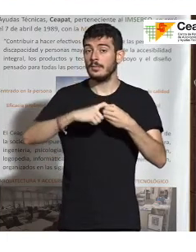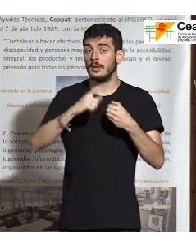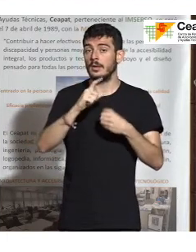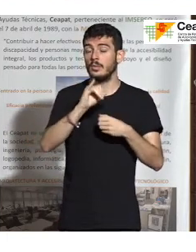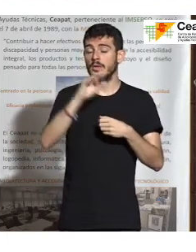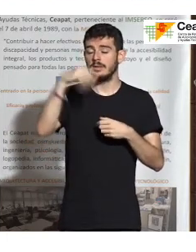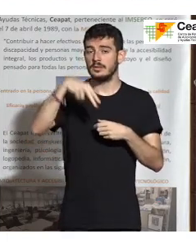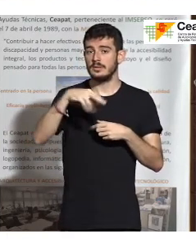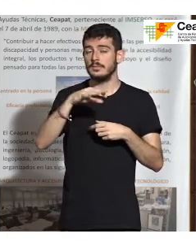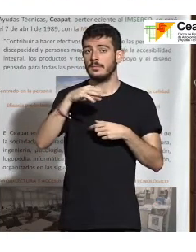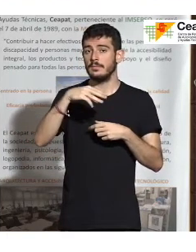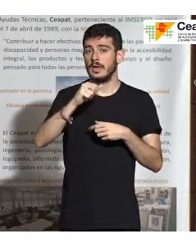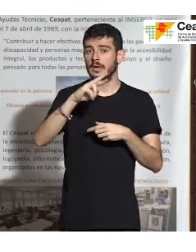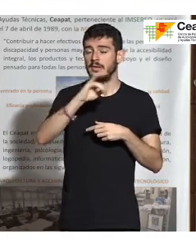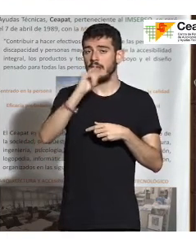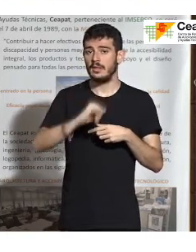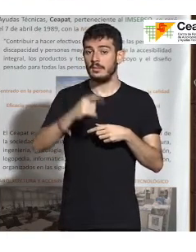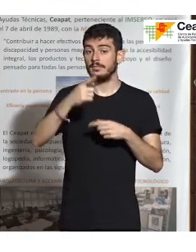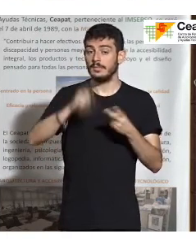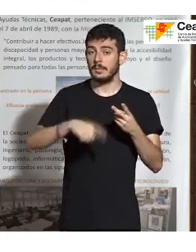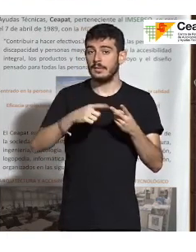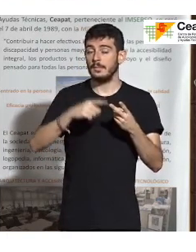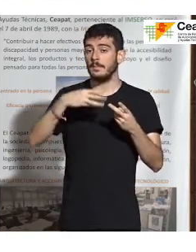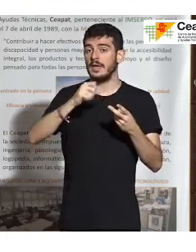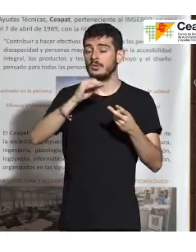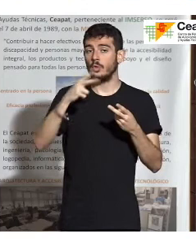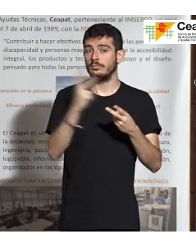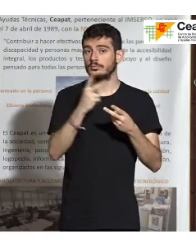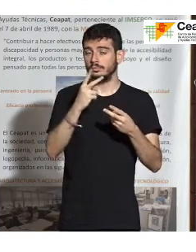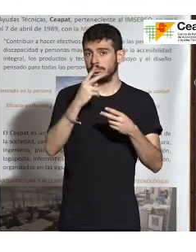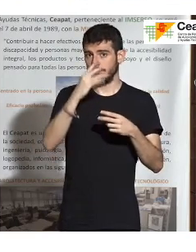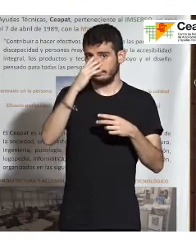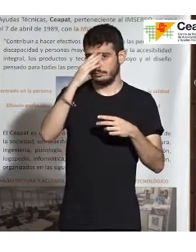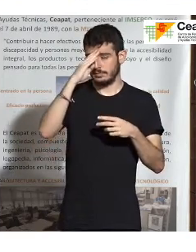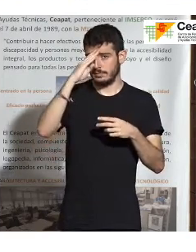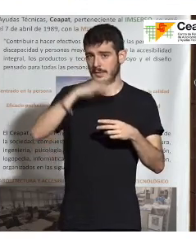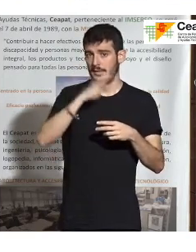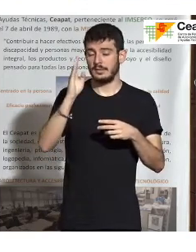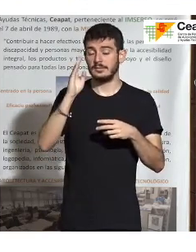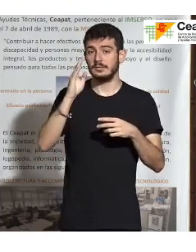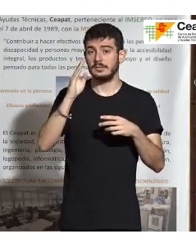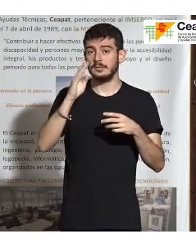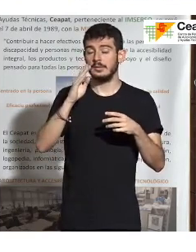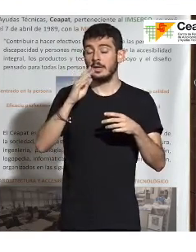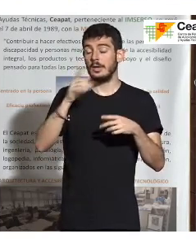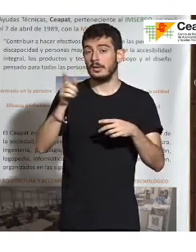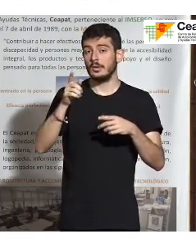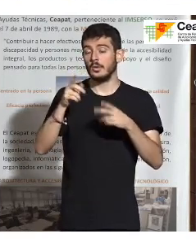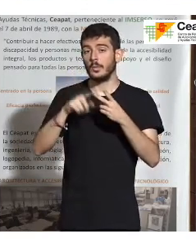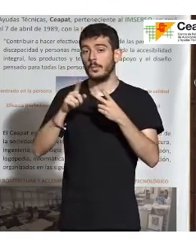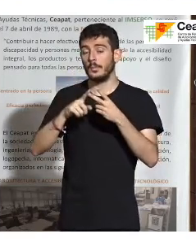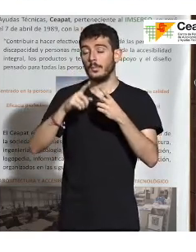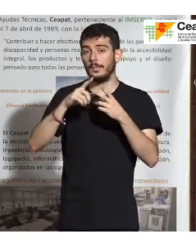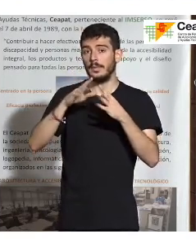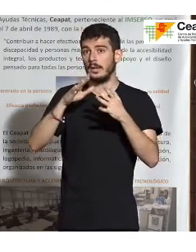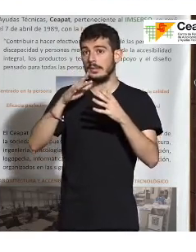la norma europea. Daniel Masó, compañero de la Asociación Española de Normalización. Y